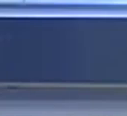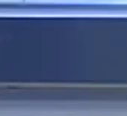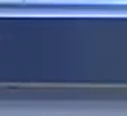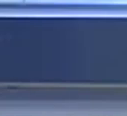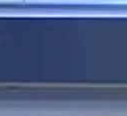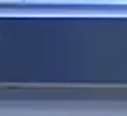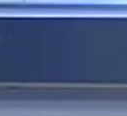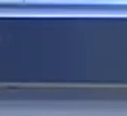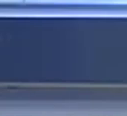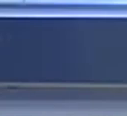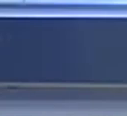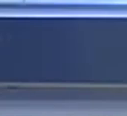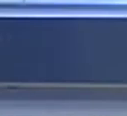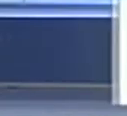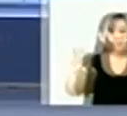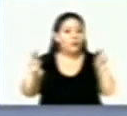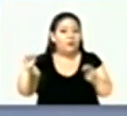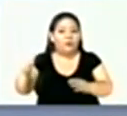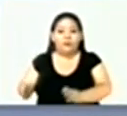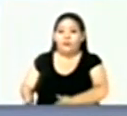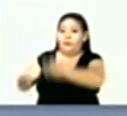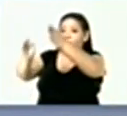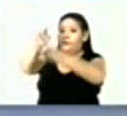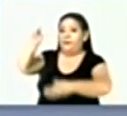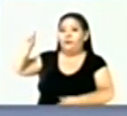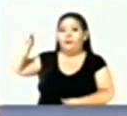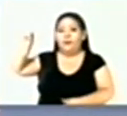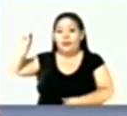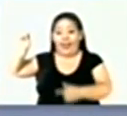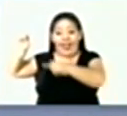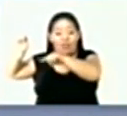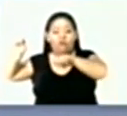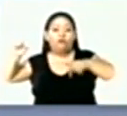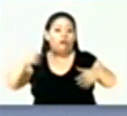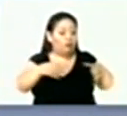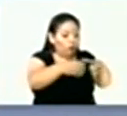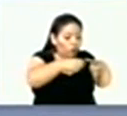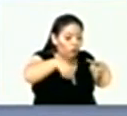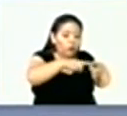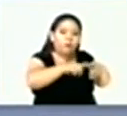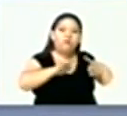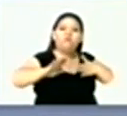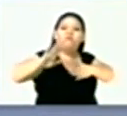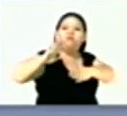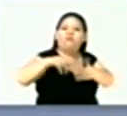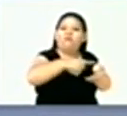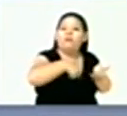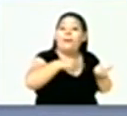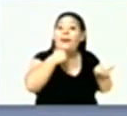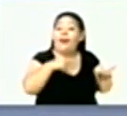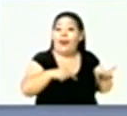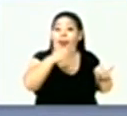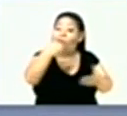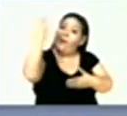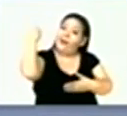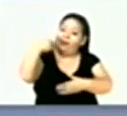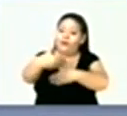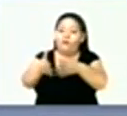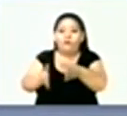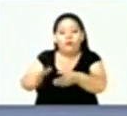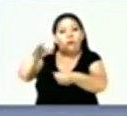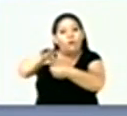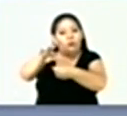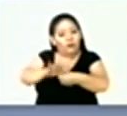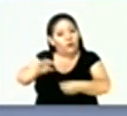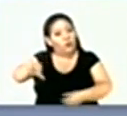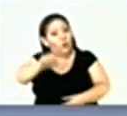Iniciamos con el detalle de la información, el Tribunal Supremo Electoral juramento a las personas que van a conformar la Junta Electoral de Voto en el Extranjero,